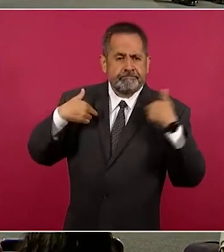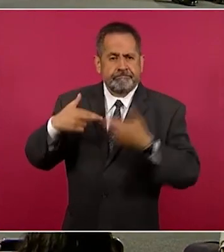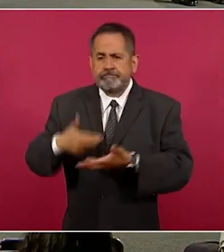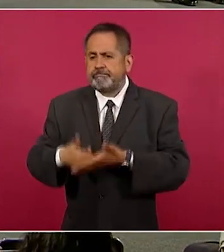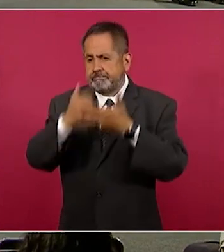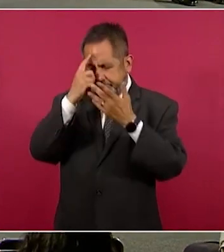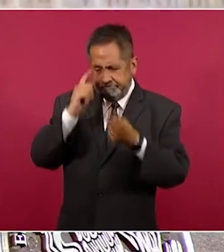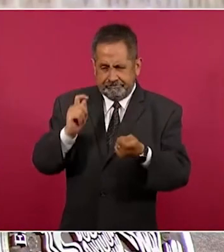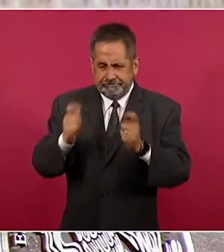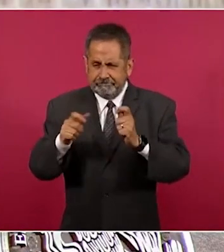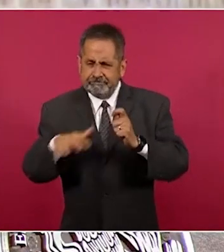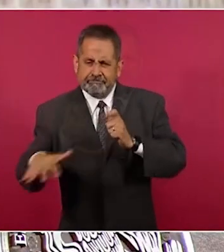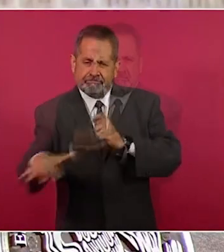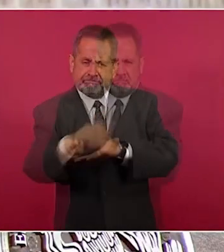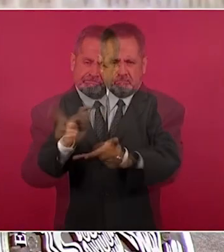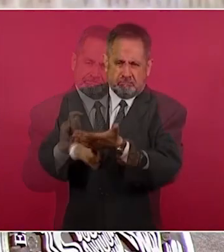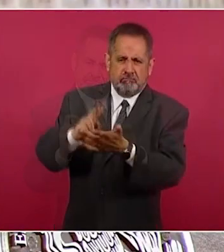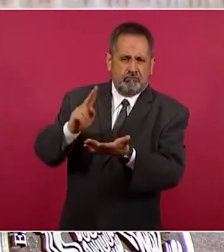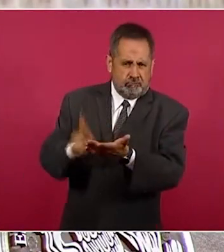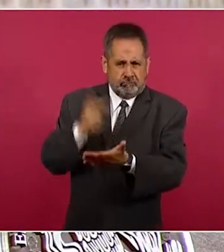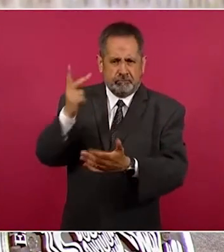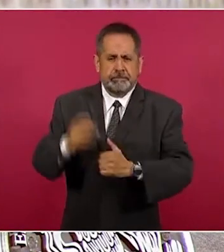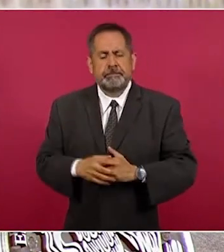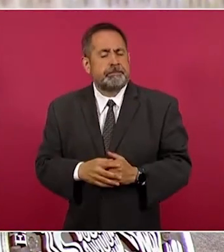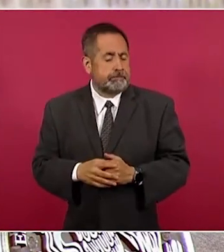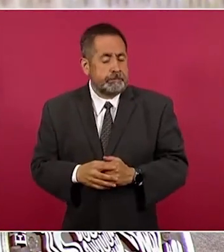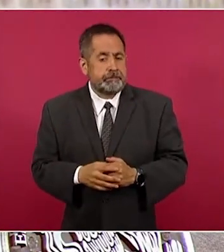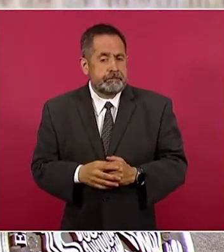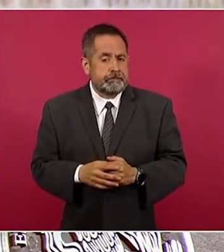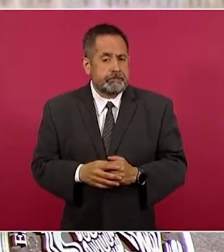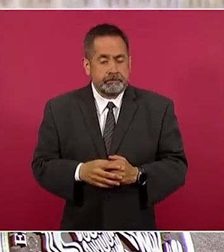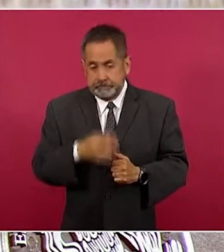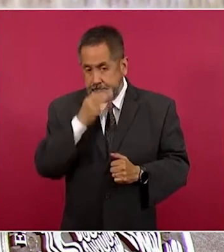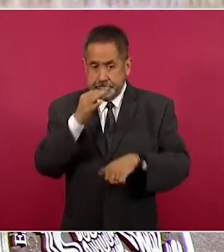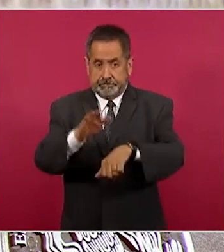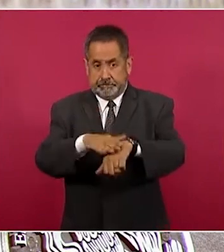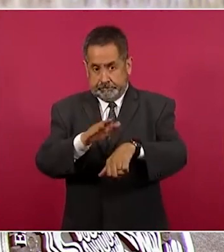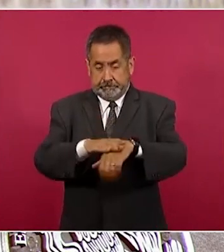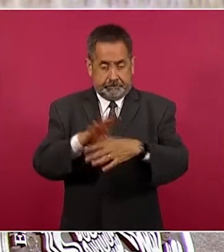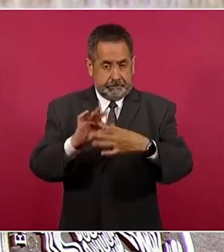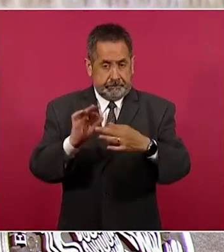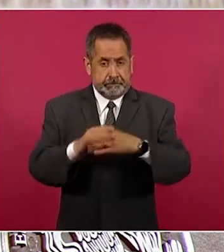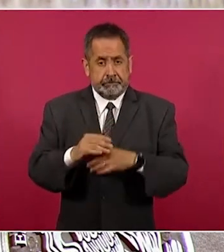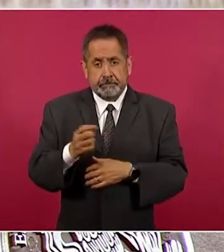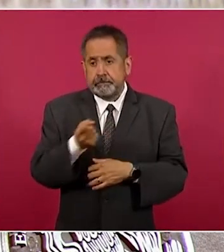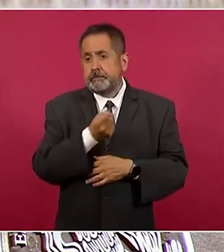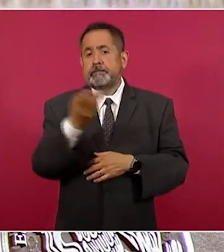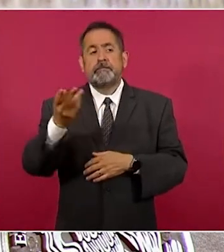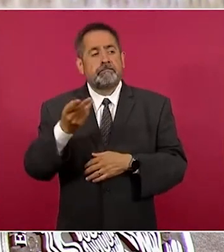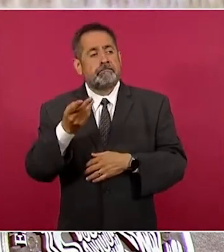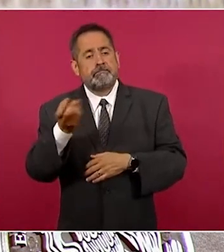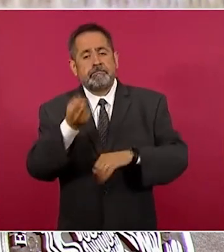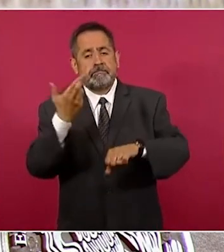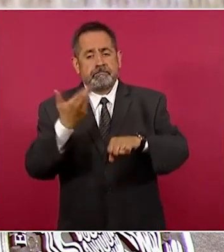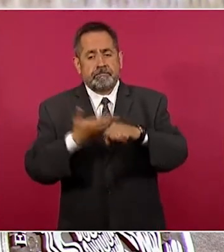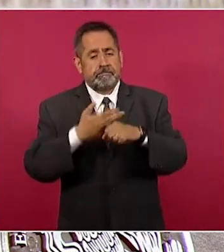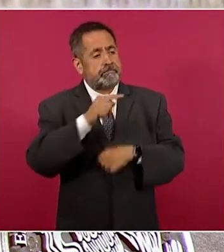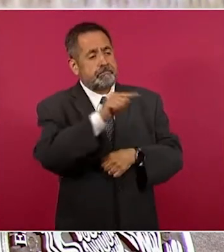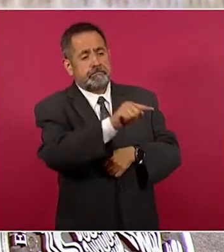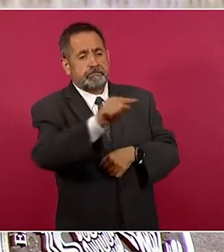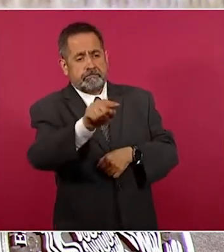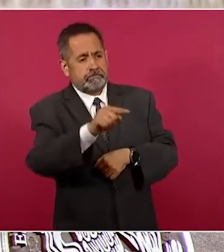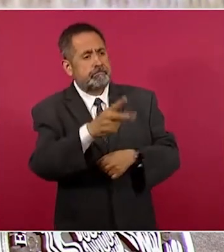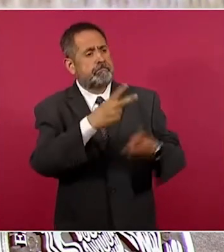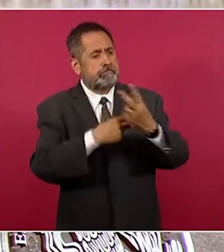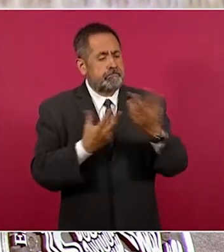CENTE y así lo dijeron. De igual manera citar que varias secretarías de Estado concurrieron a dichas